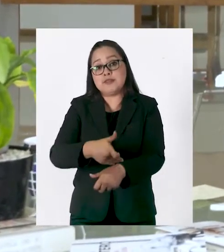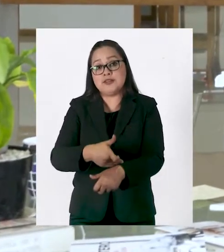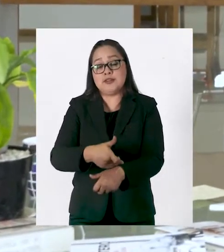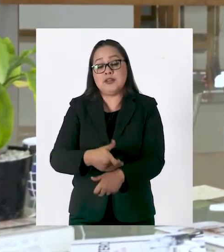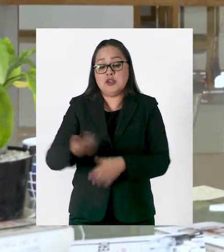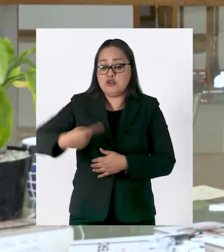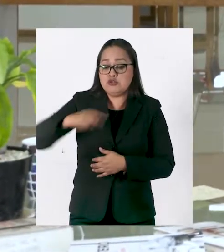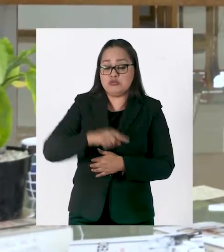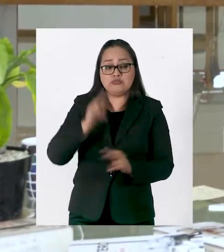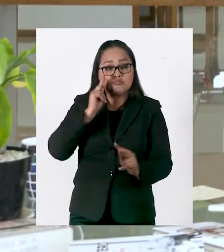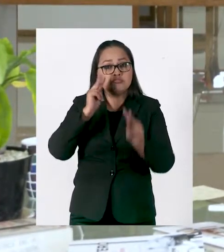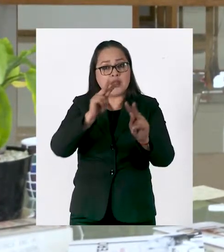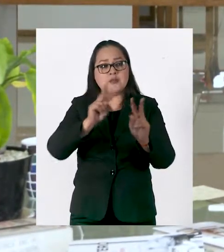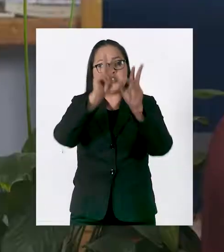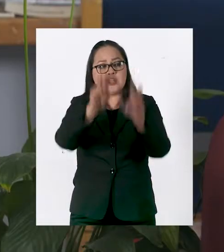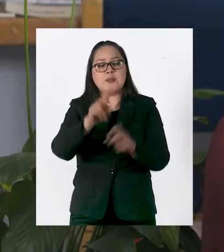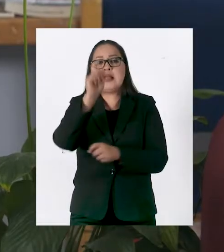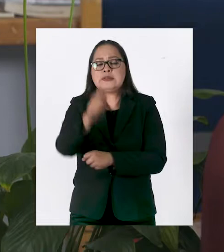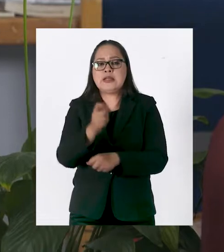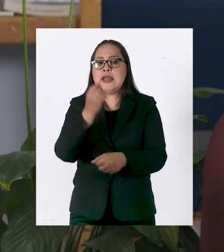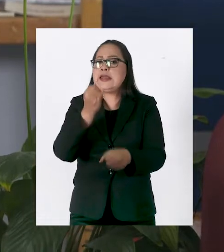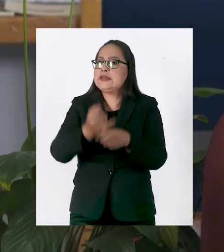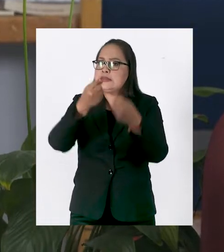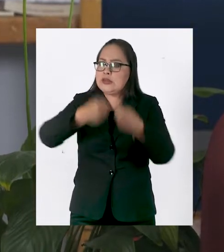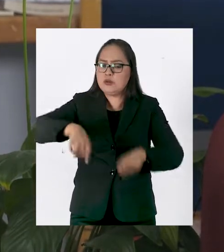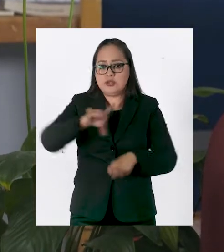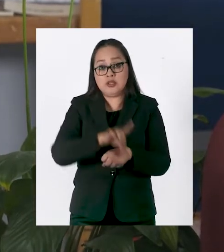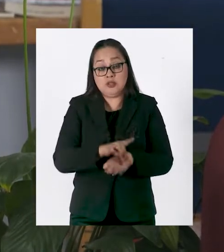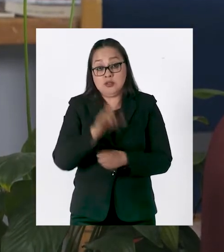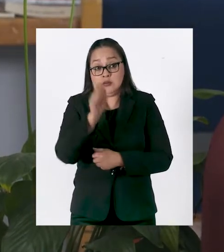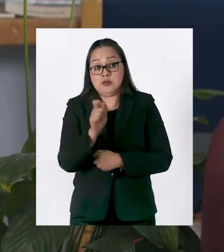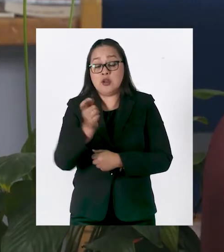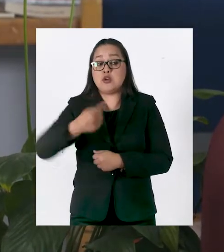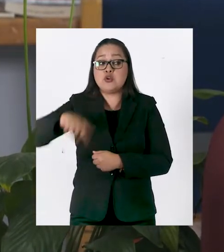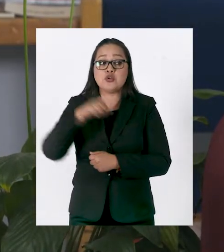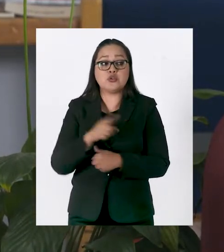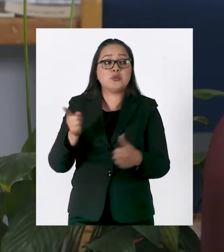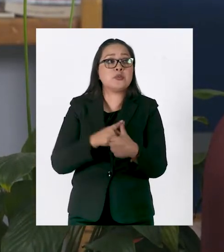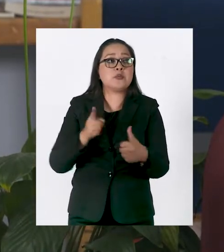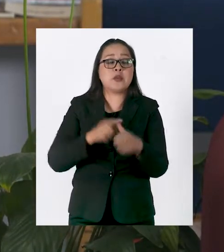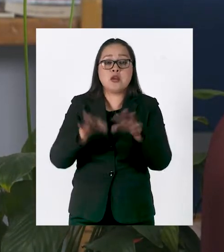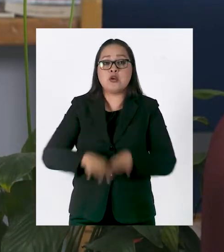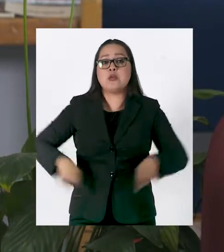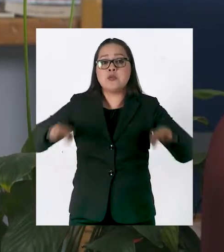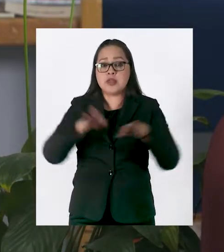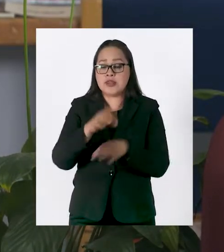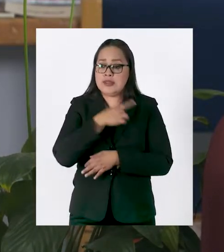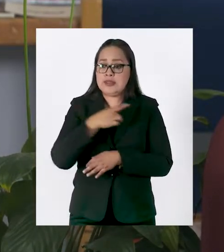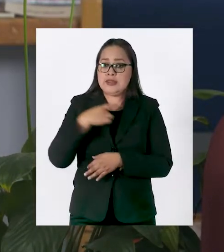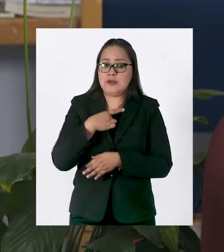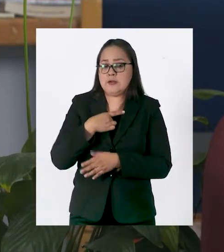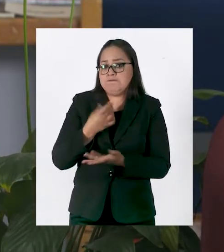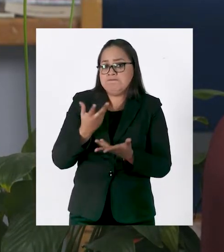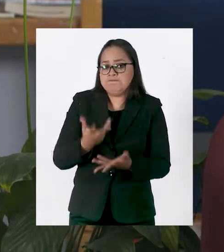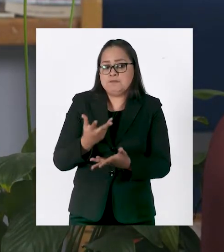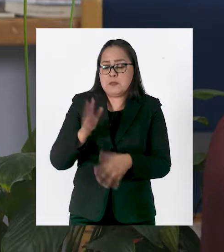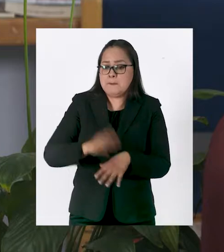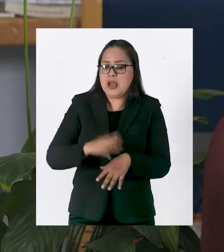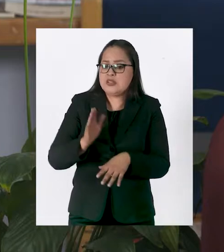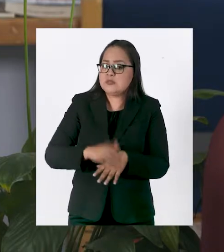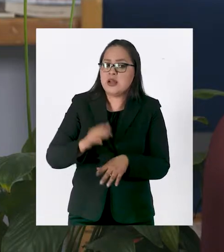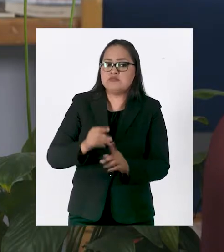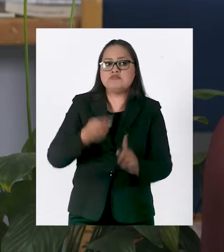ejemplo, el tema de la inseguridad. Y en ello tenemos, en principio, la convicción y la definición